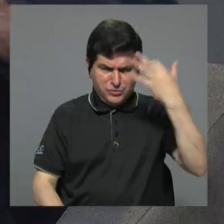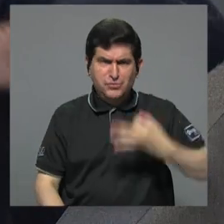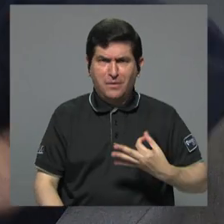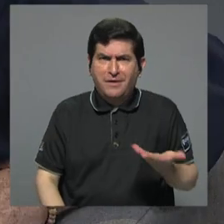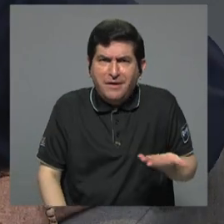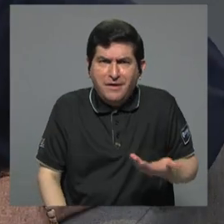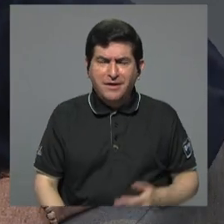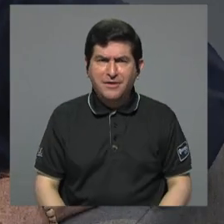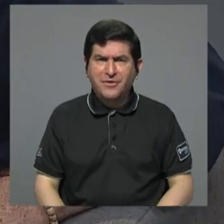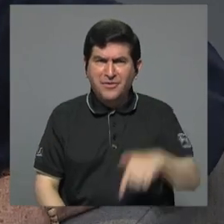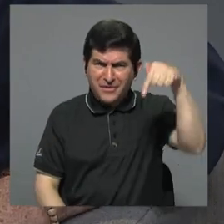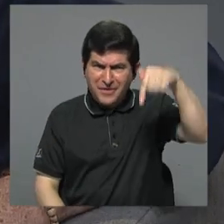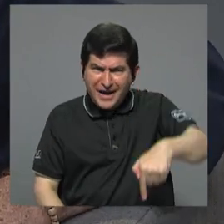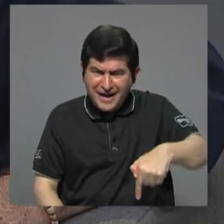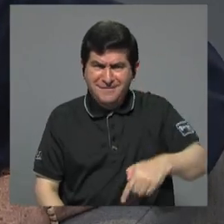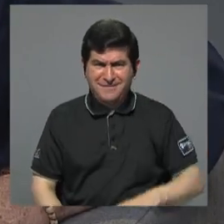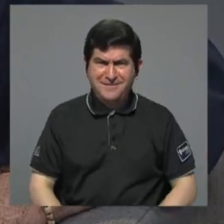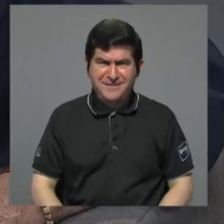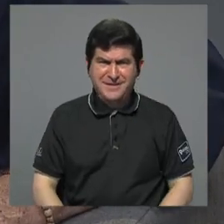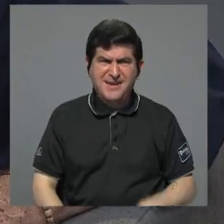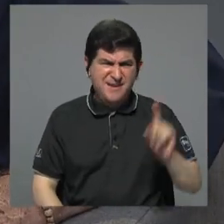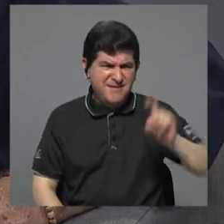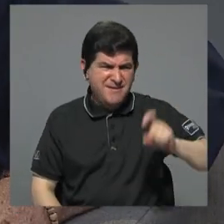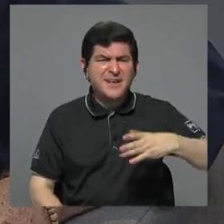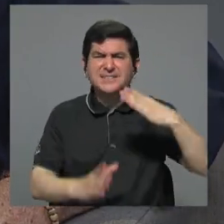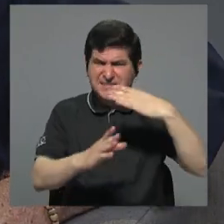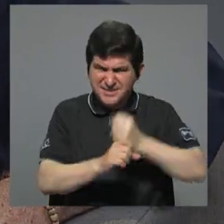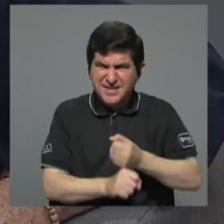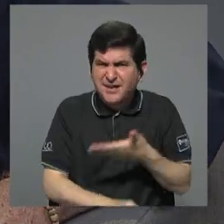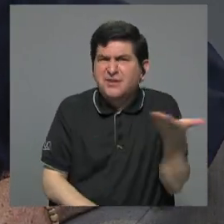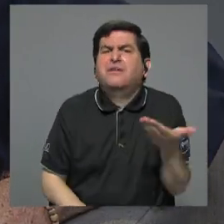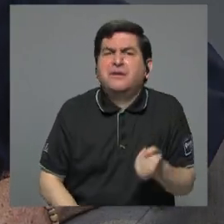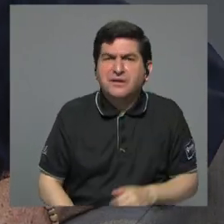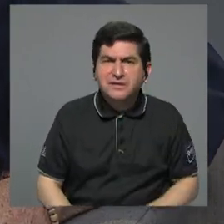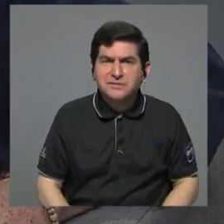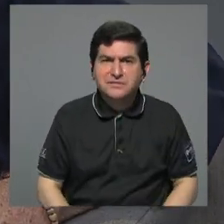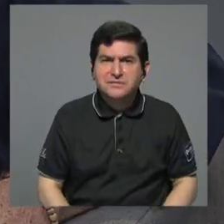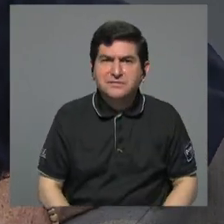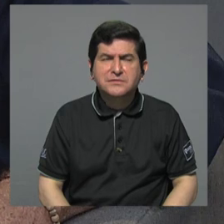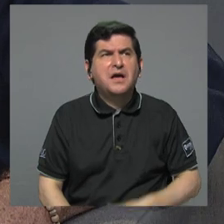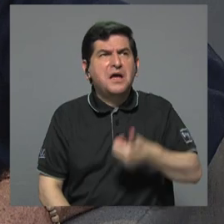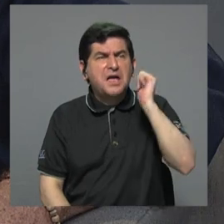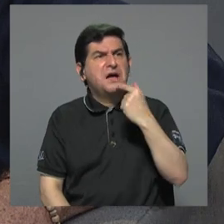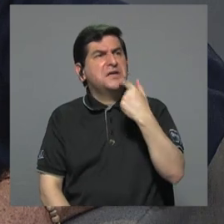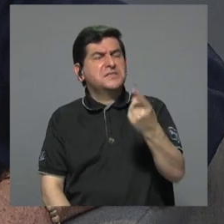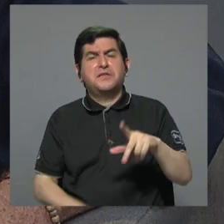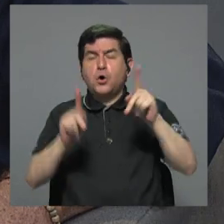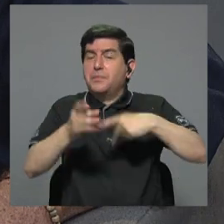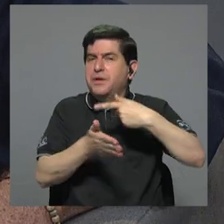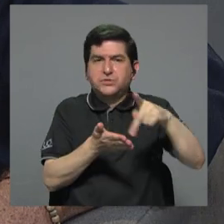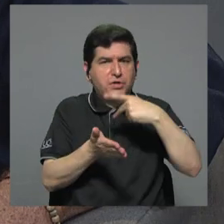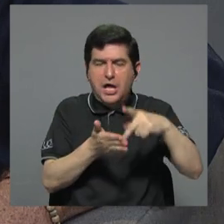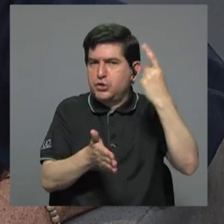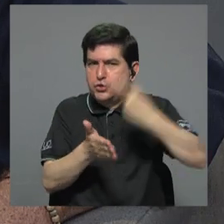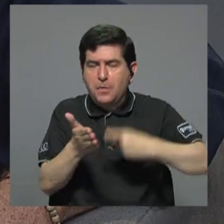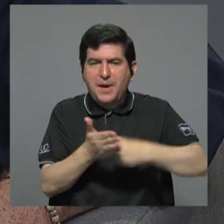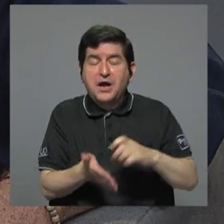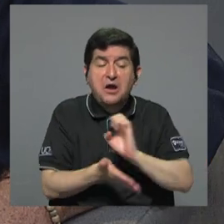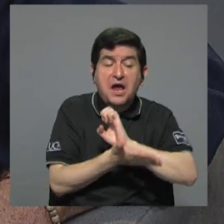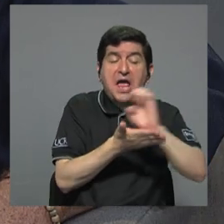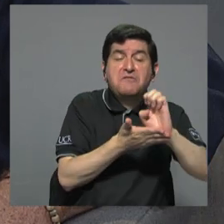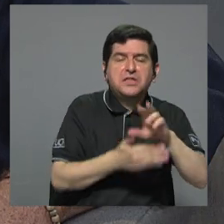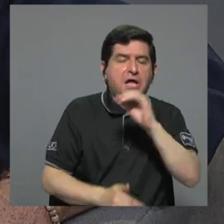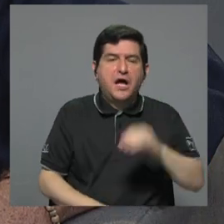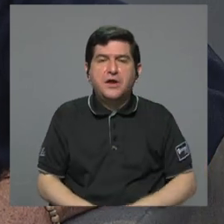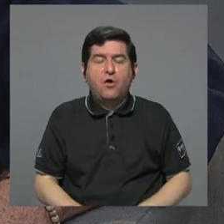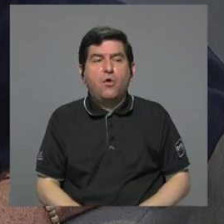que entonces aquí lo que hay que hacer es la hora. Y ayer se le dijo que los que no pagaban impuestos se hacían ilusión y evasión.